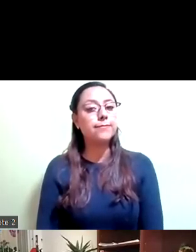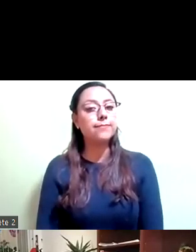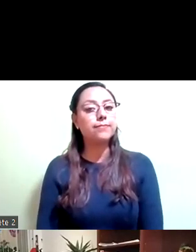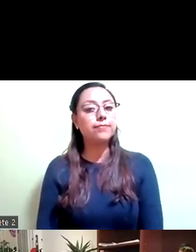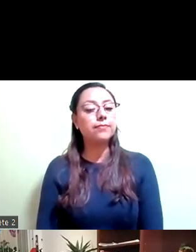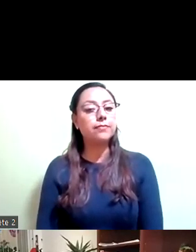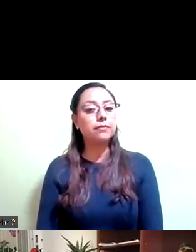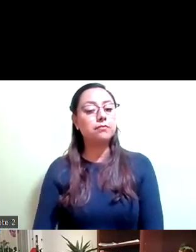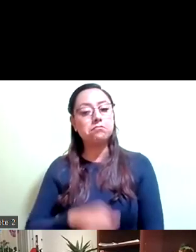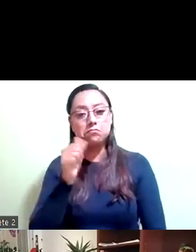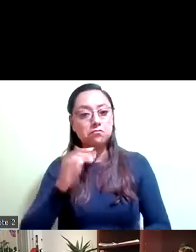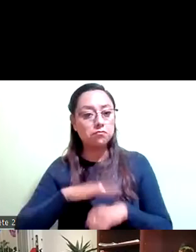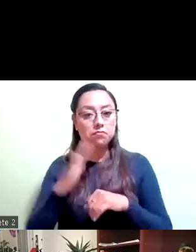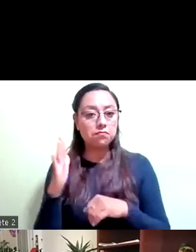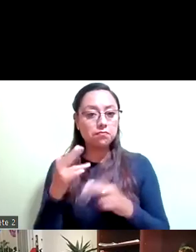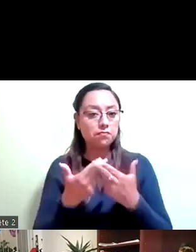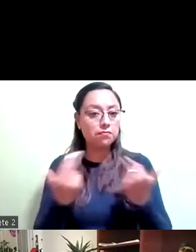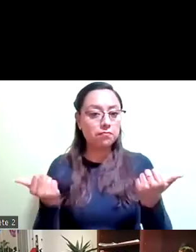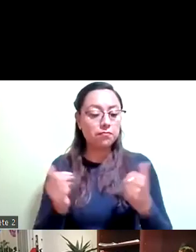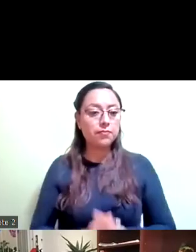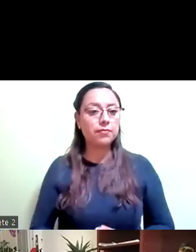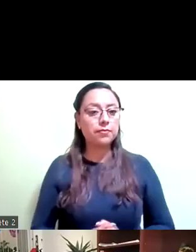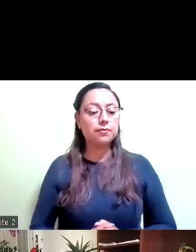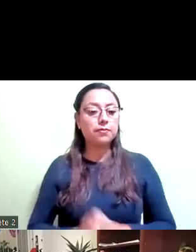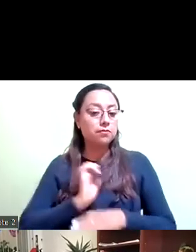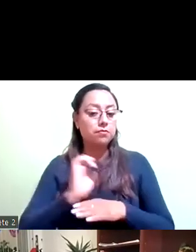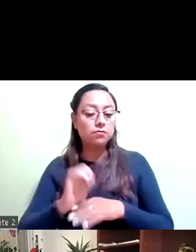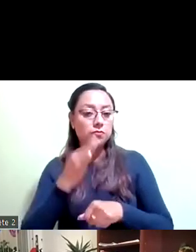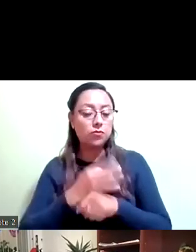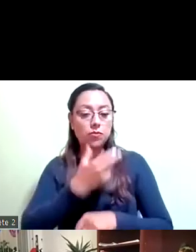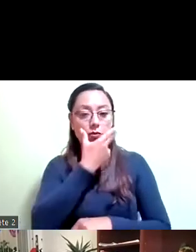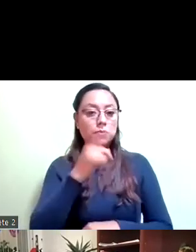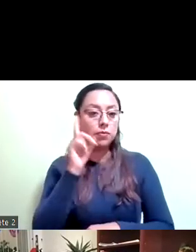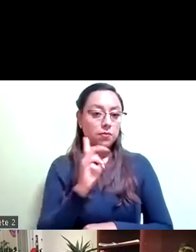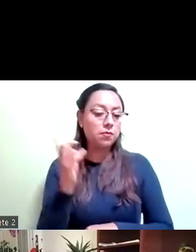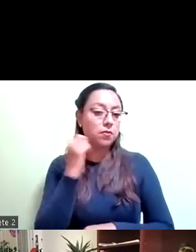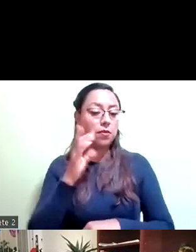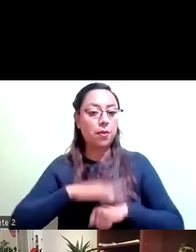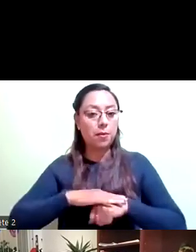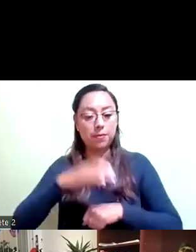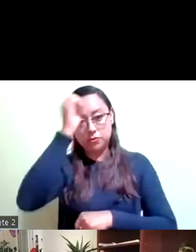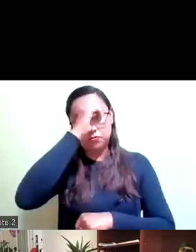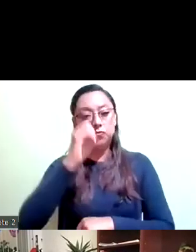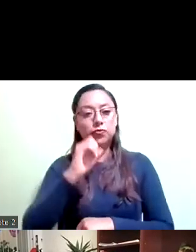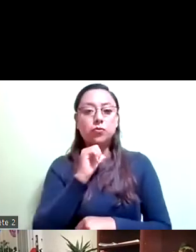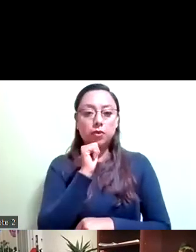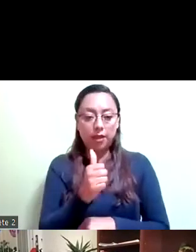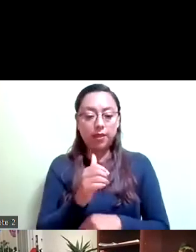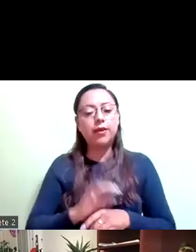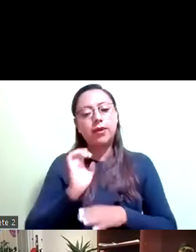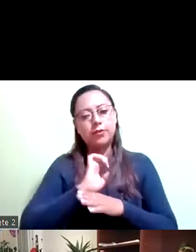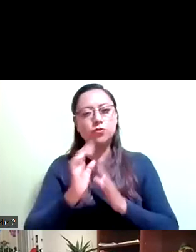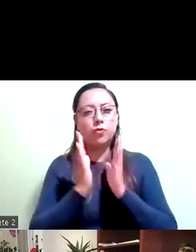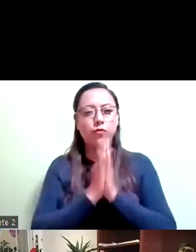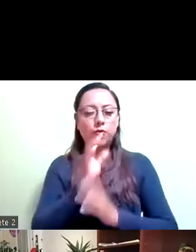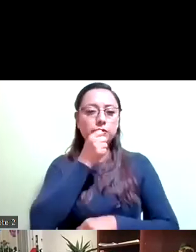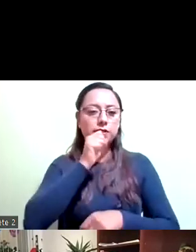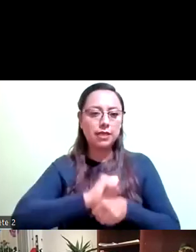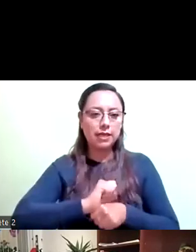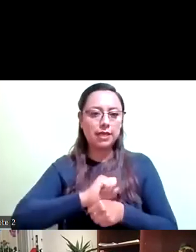¿Hay más? Si no hay oradoras ni oradores, pido a la secretaria de consulte de manera nominal si es de aprobarse el informe de referencia.